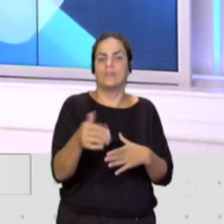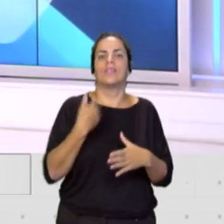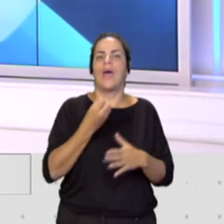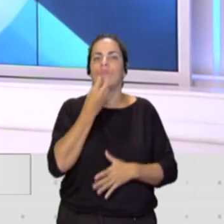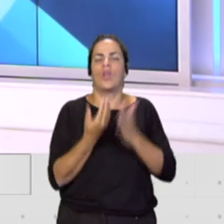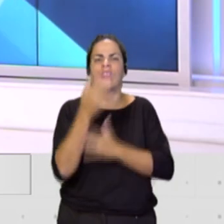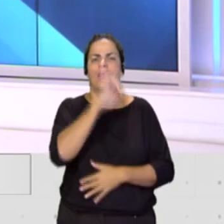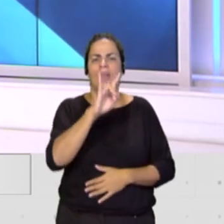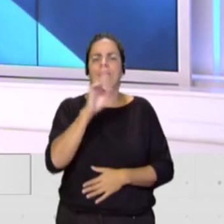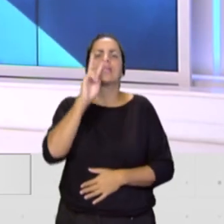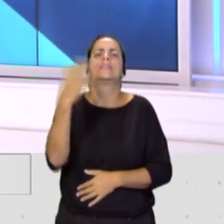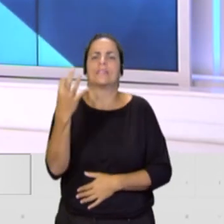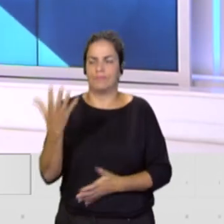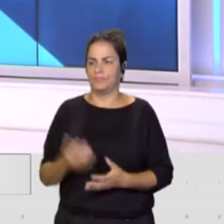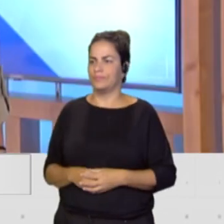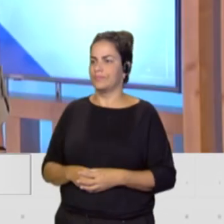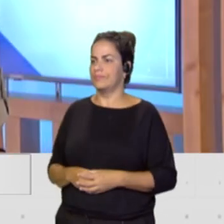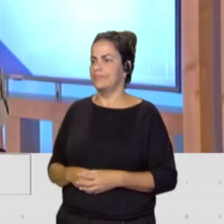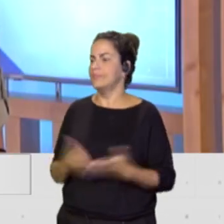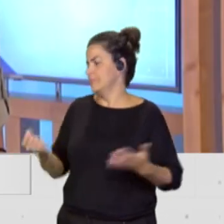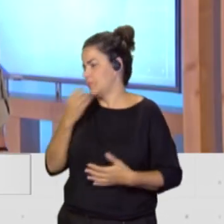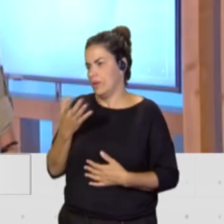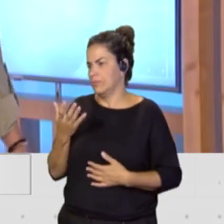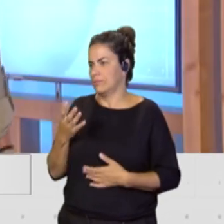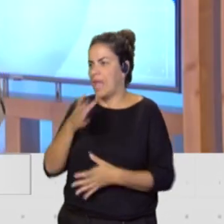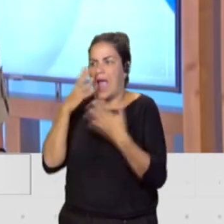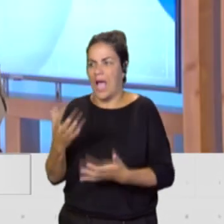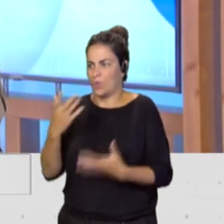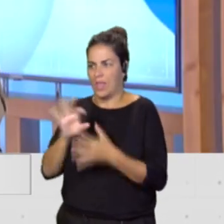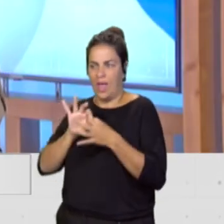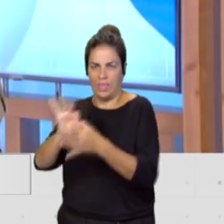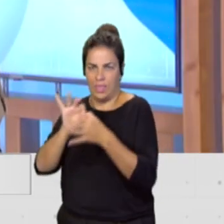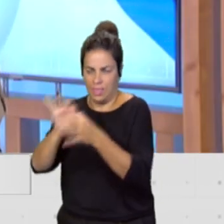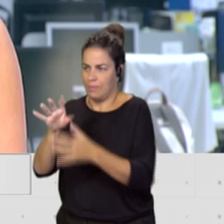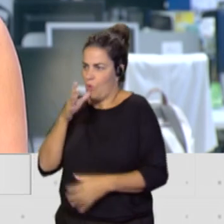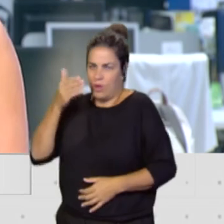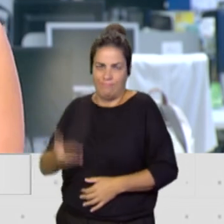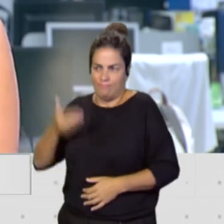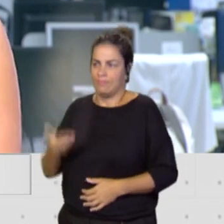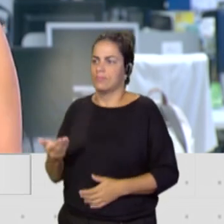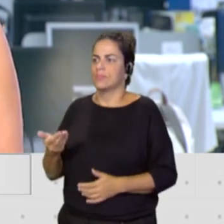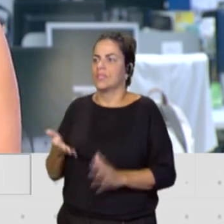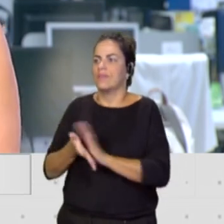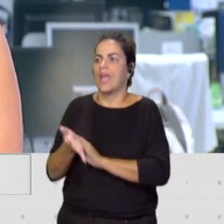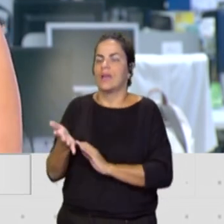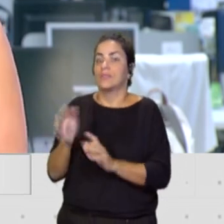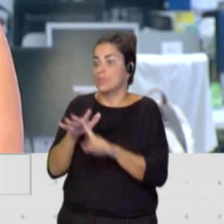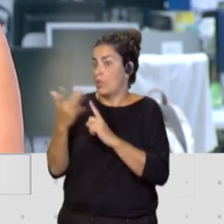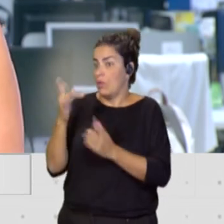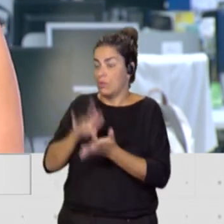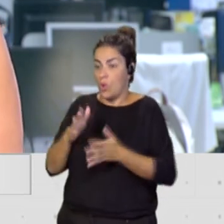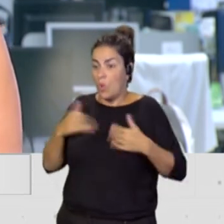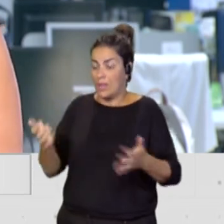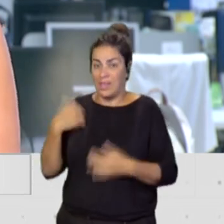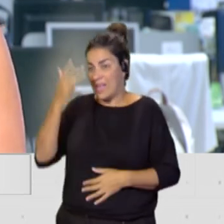Días Canarias? Marta. Bueno, ante todo, muy pegados a la actualidad, que es lo más importante. Cualquier cosa que ocurre desde primera hora, está Televisión Canaria,